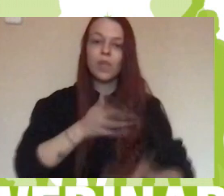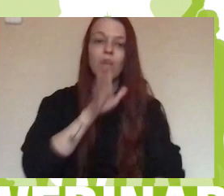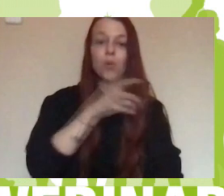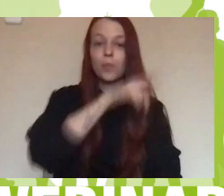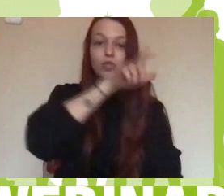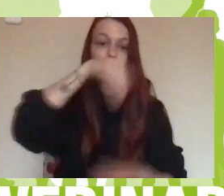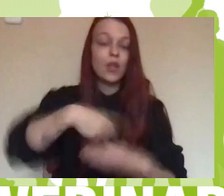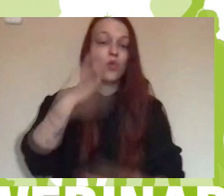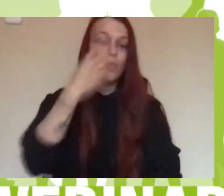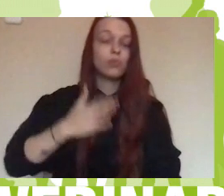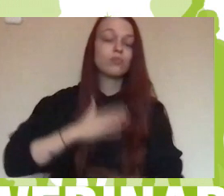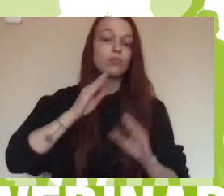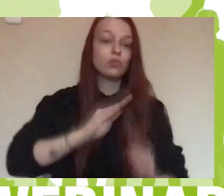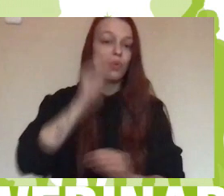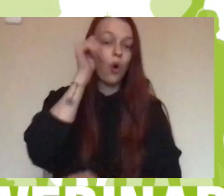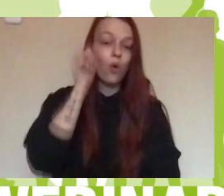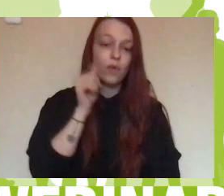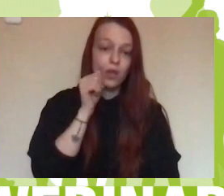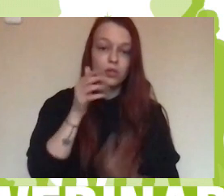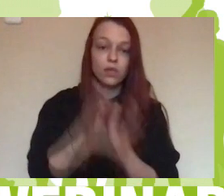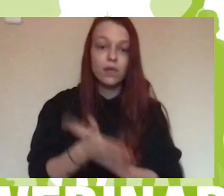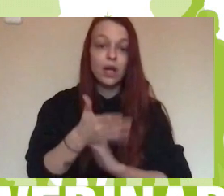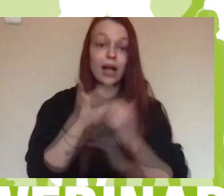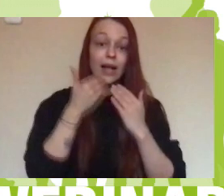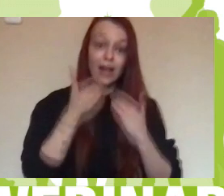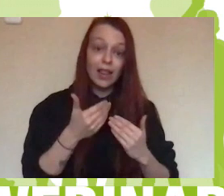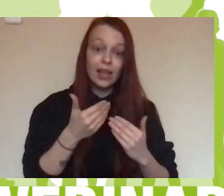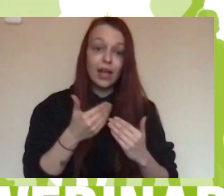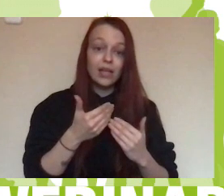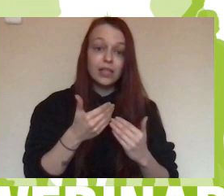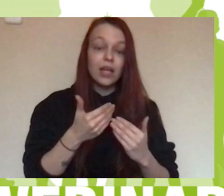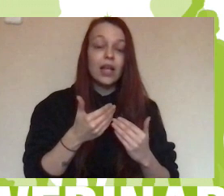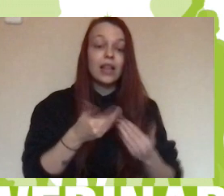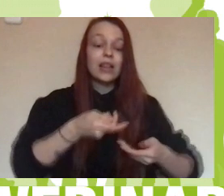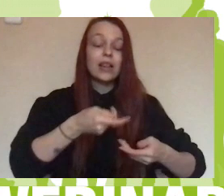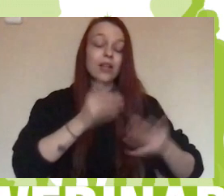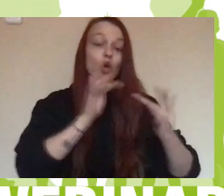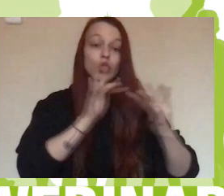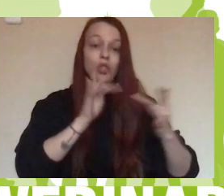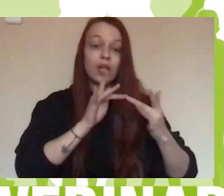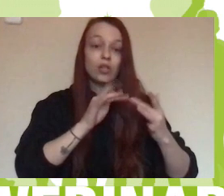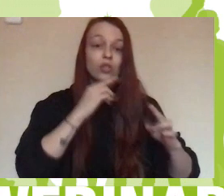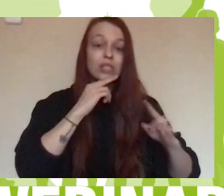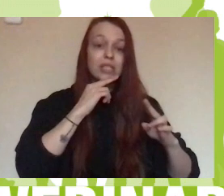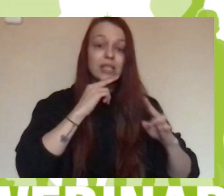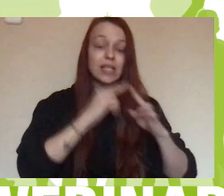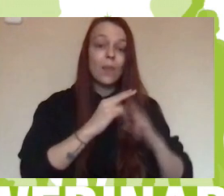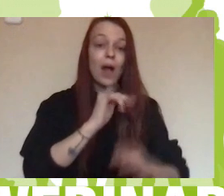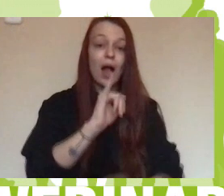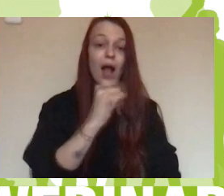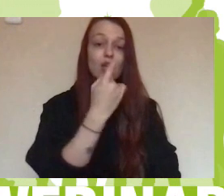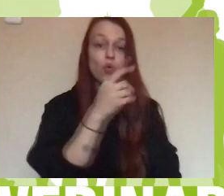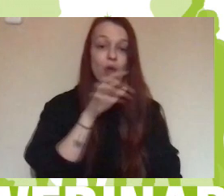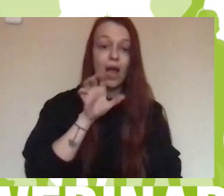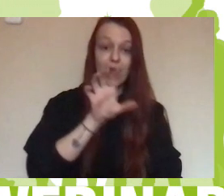el contacto con la ONG Ayuda Nación. ¿Y qué tiene la ONG Ayuda Nación? Bueno, pues la ONG Ayuda Nación